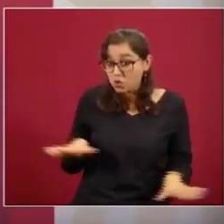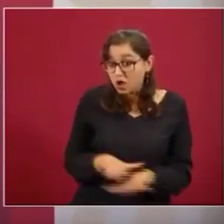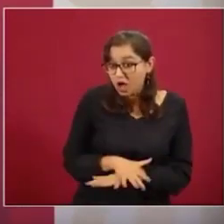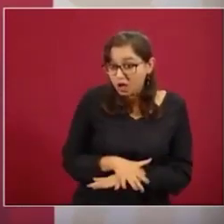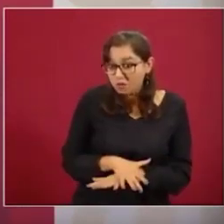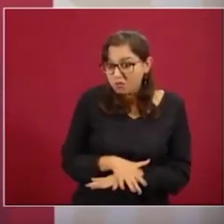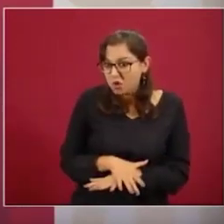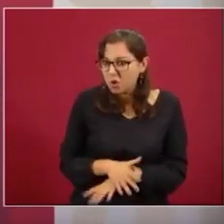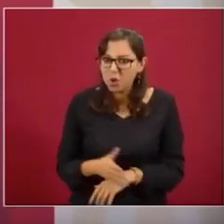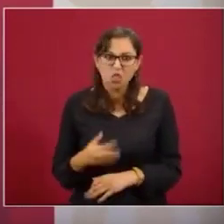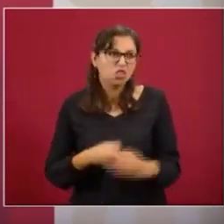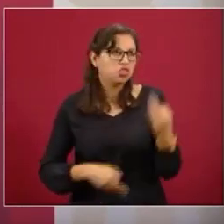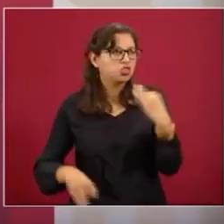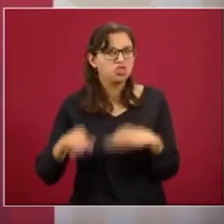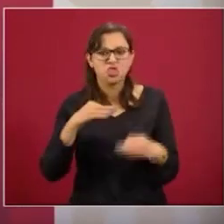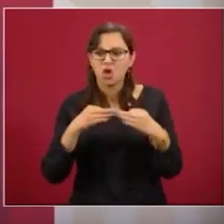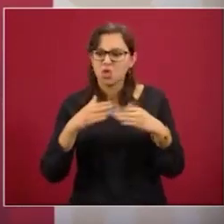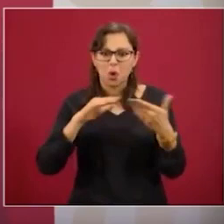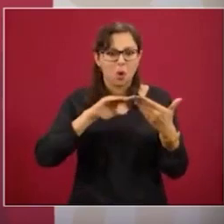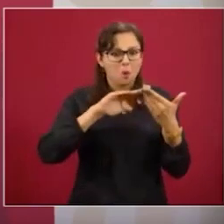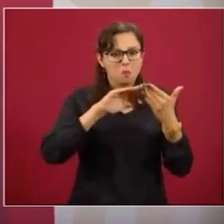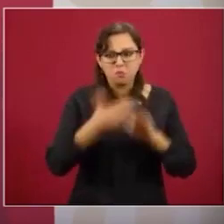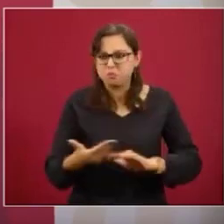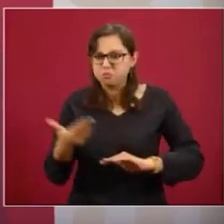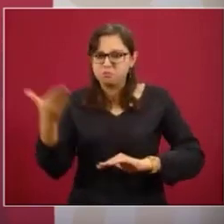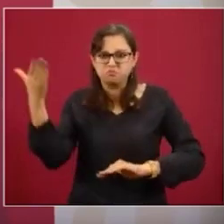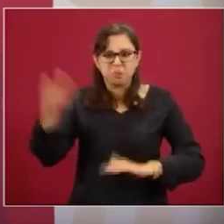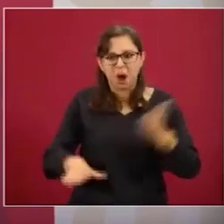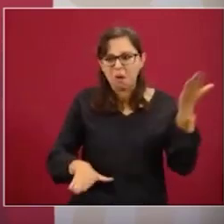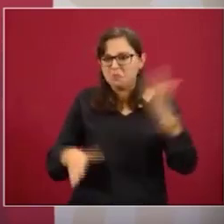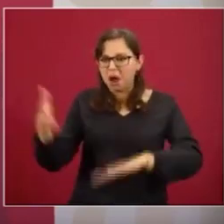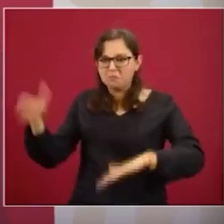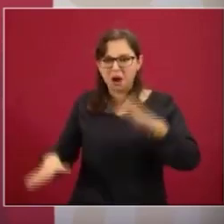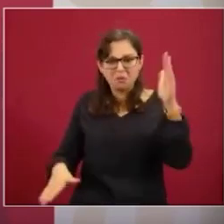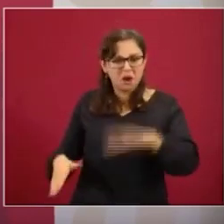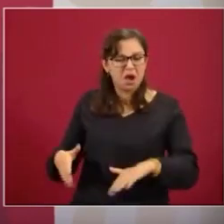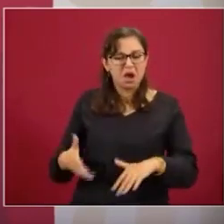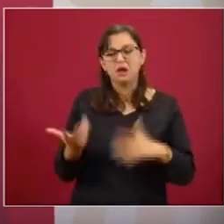se bajaban las cortinas de los negocios,